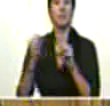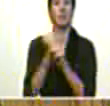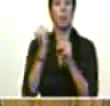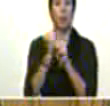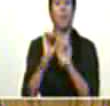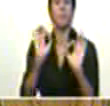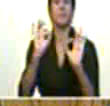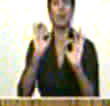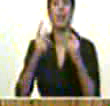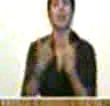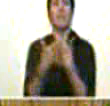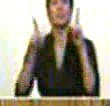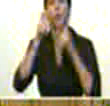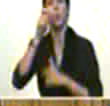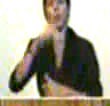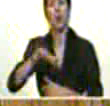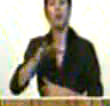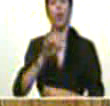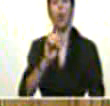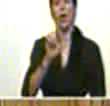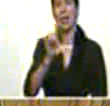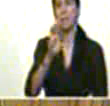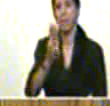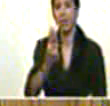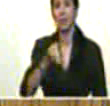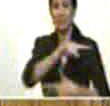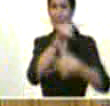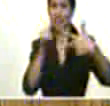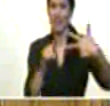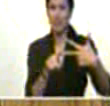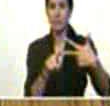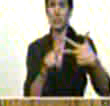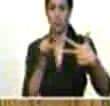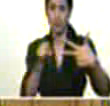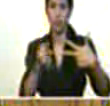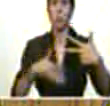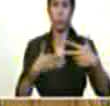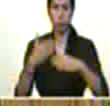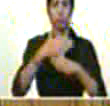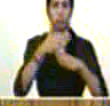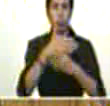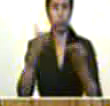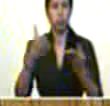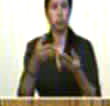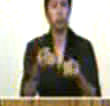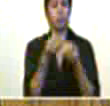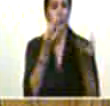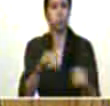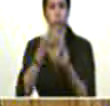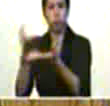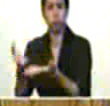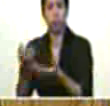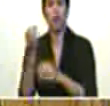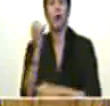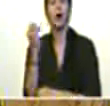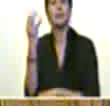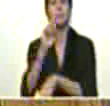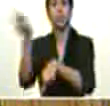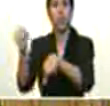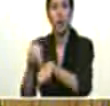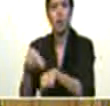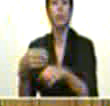protección, con sus tres estructuras. Se puede compartir con la Asamblea Nacional, con todos los gobernadores,